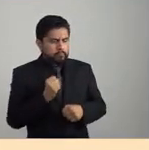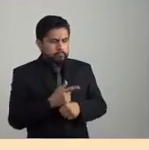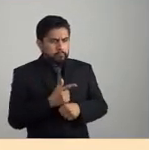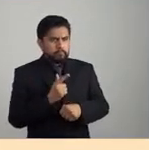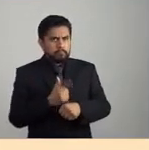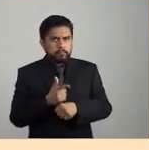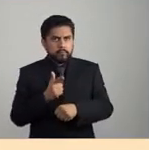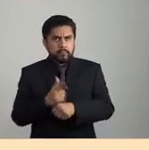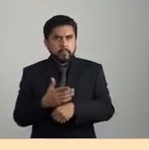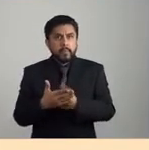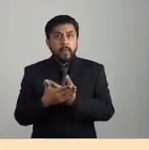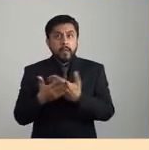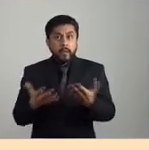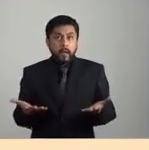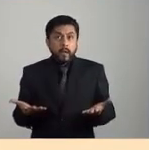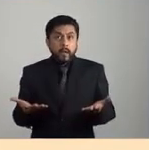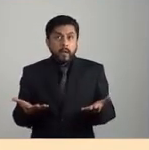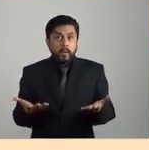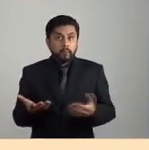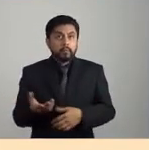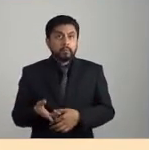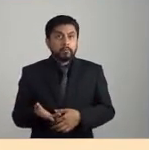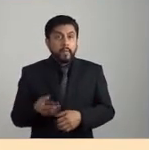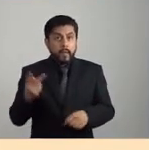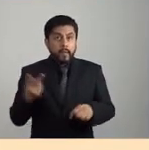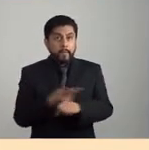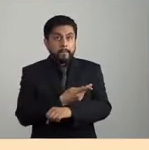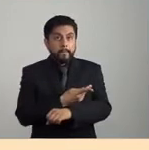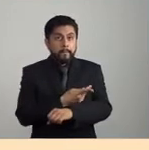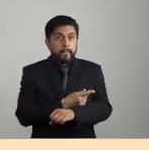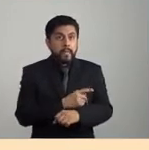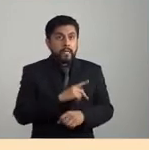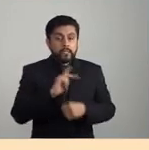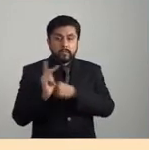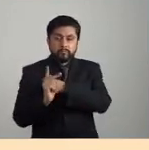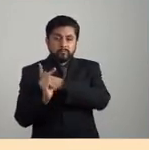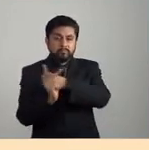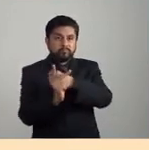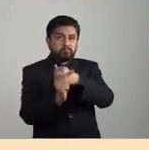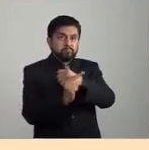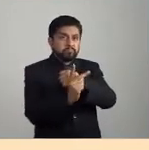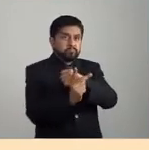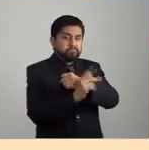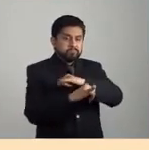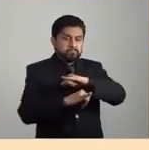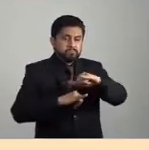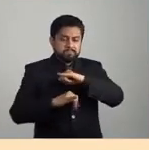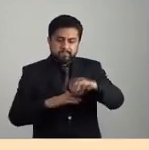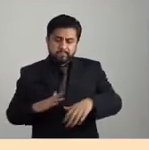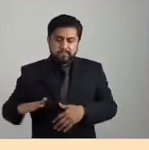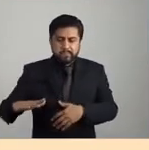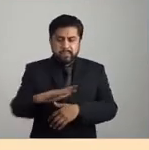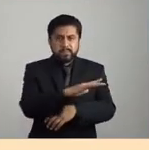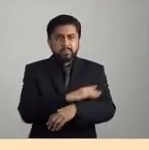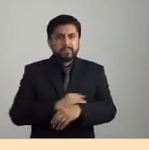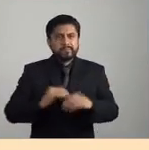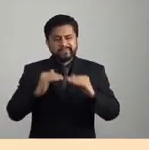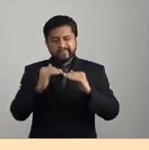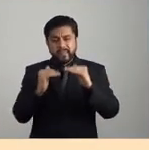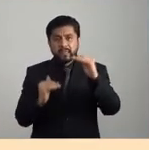habitando en todas las geografías del mundo, con profundas desigualdades,